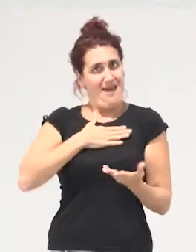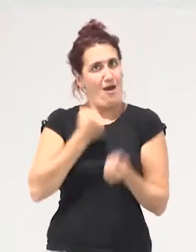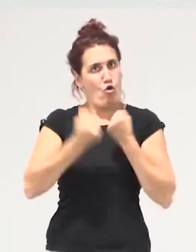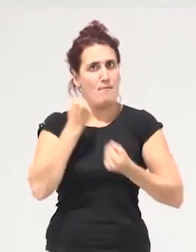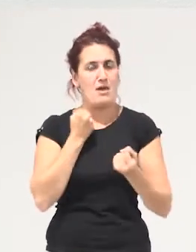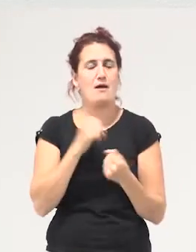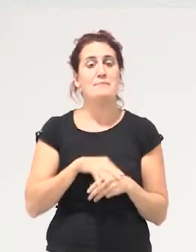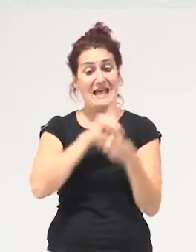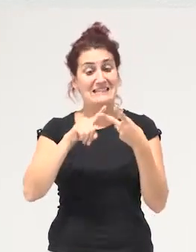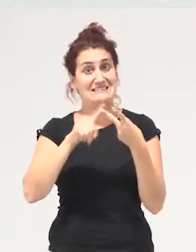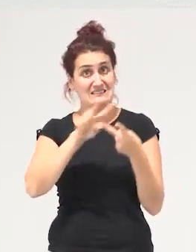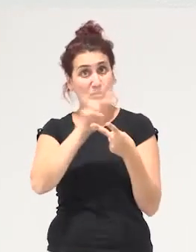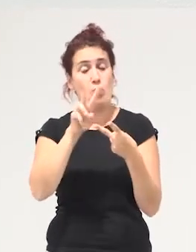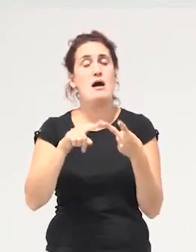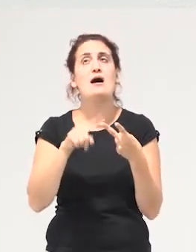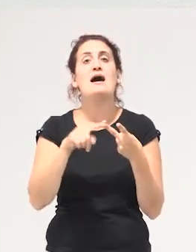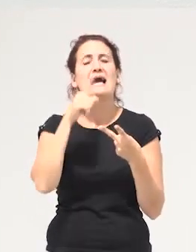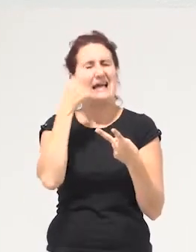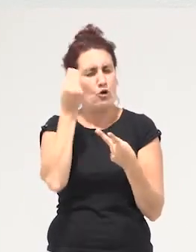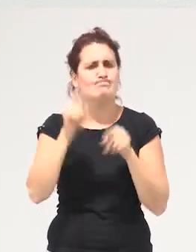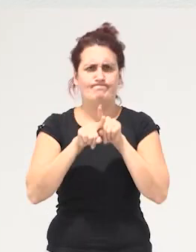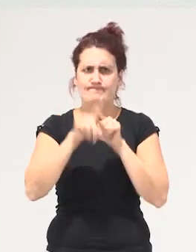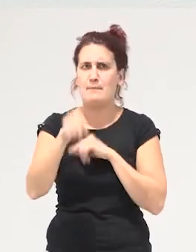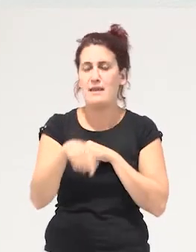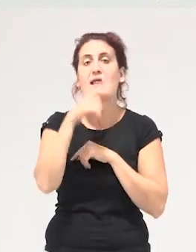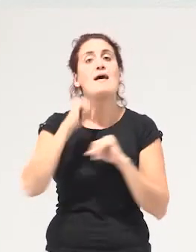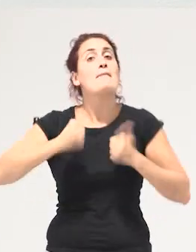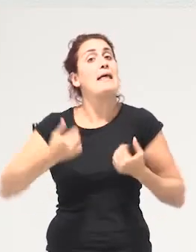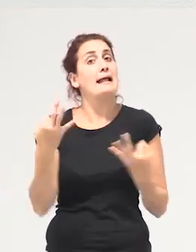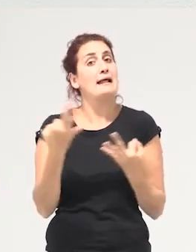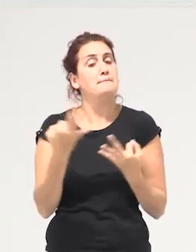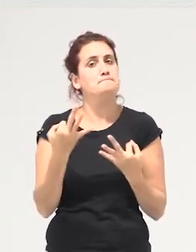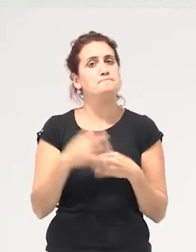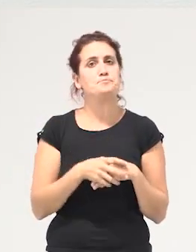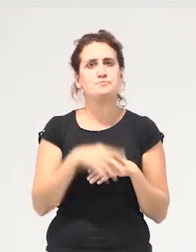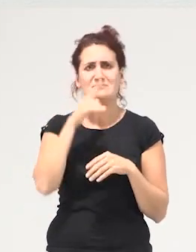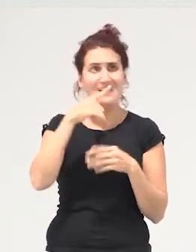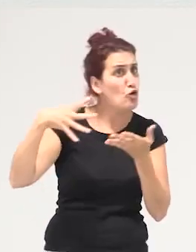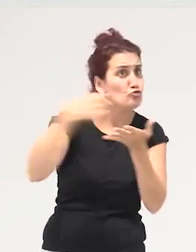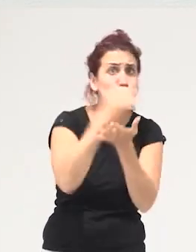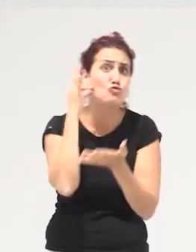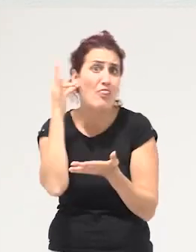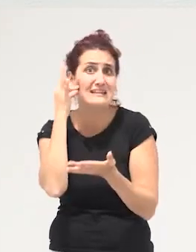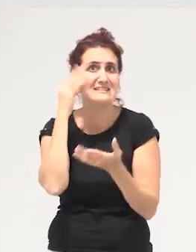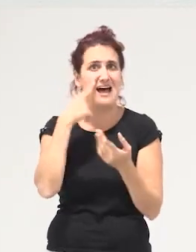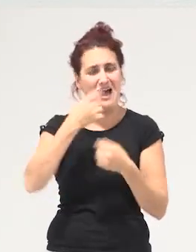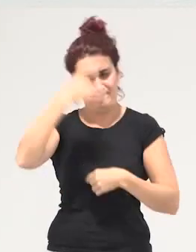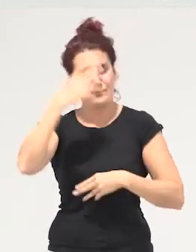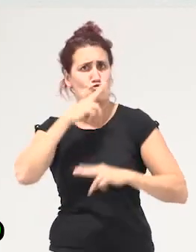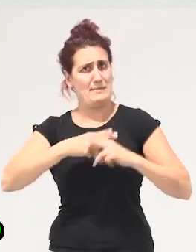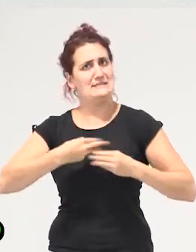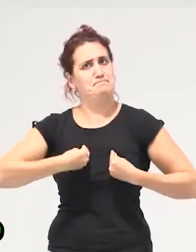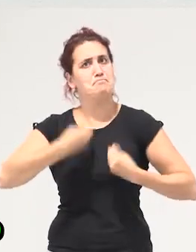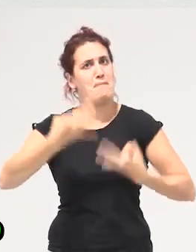y la segunda cuestión que yo creo que es crítica es empezar entre todas a inventarnos mejores nombres